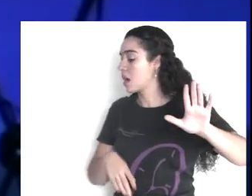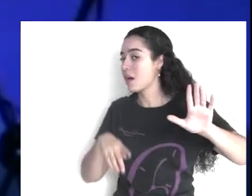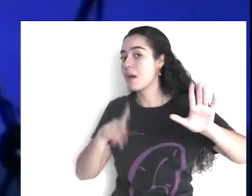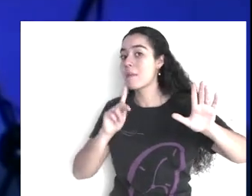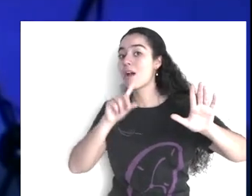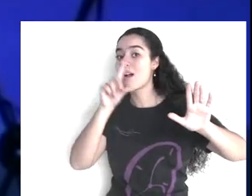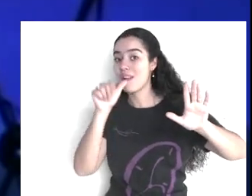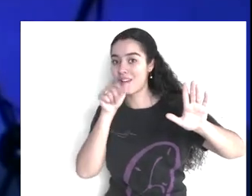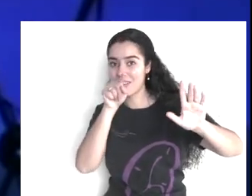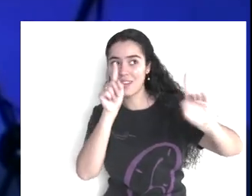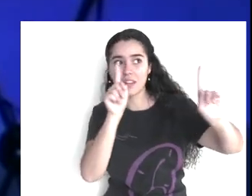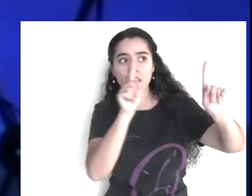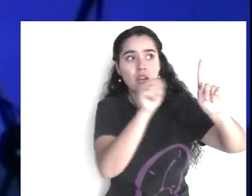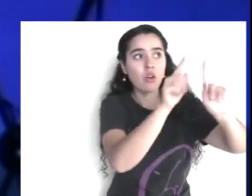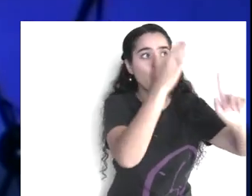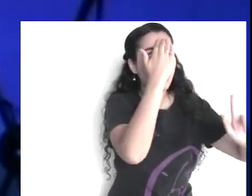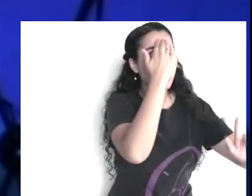mundo,